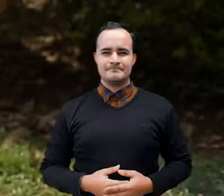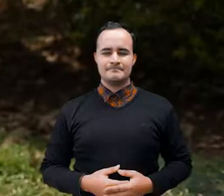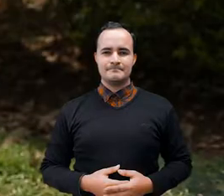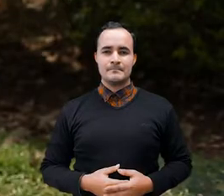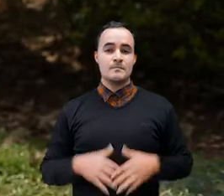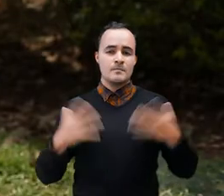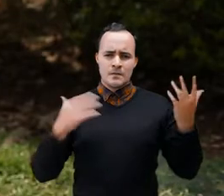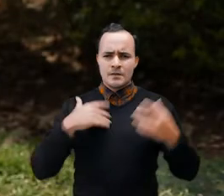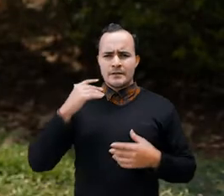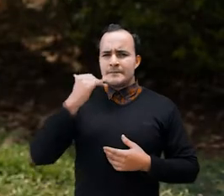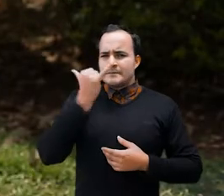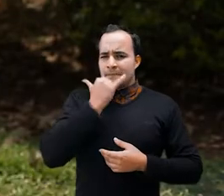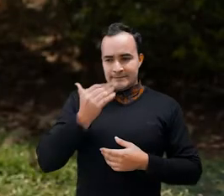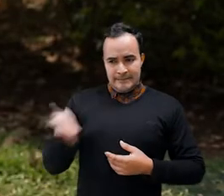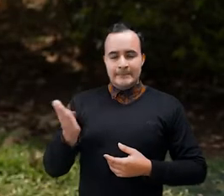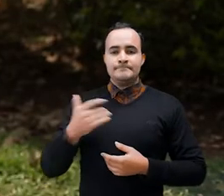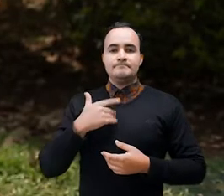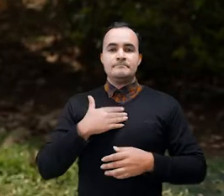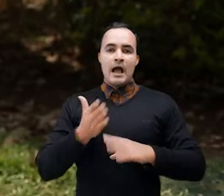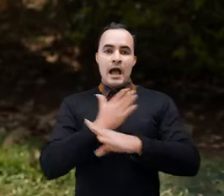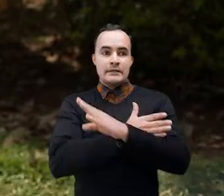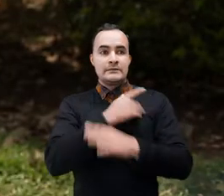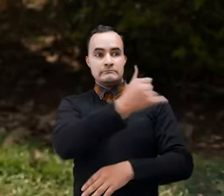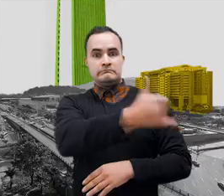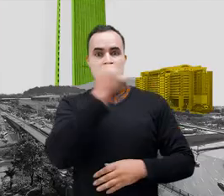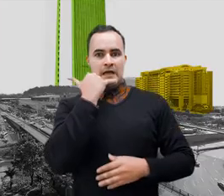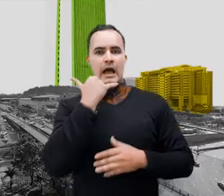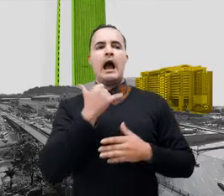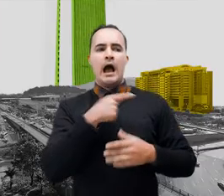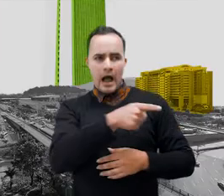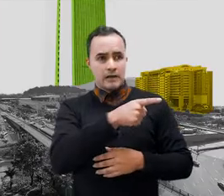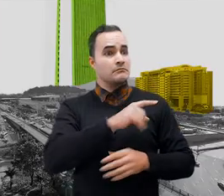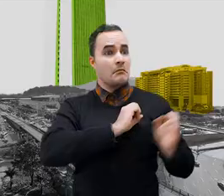Porque es reportado por la comunidad en estado de abandono.